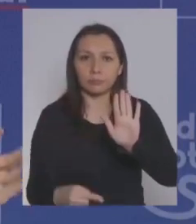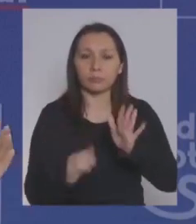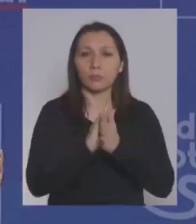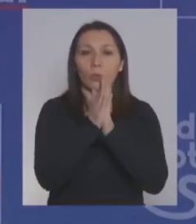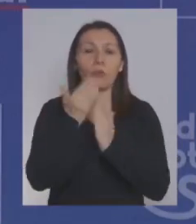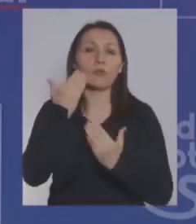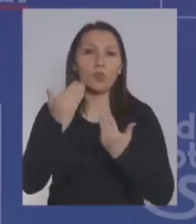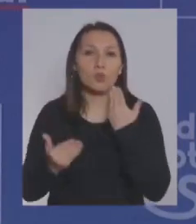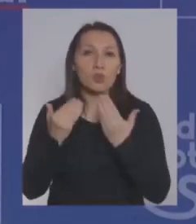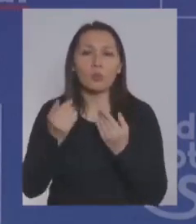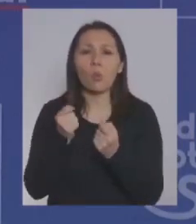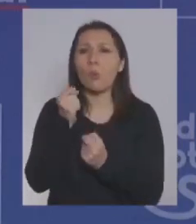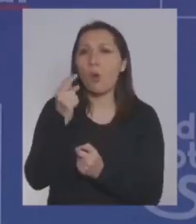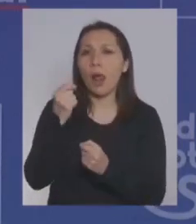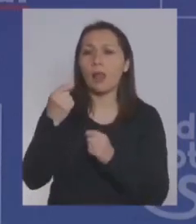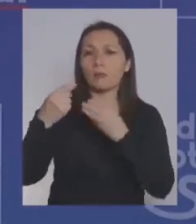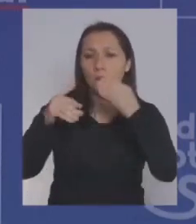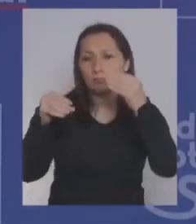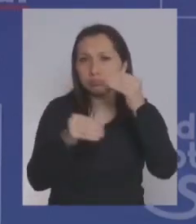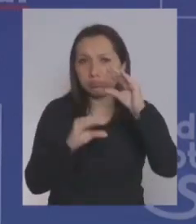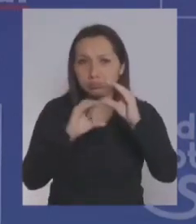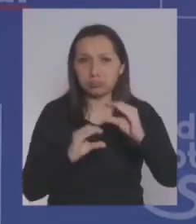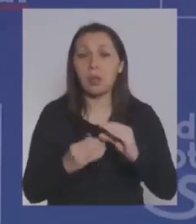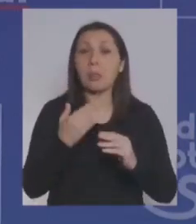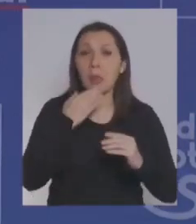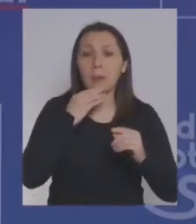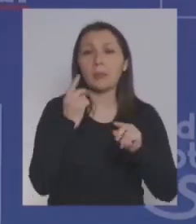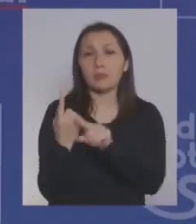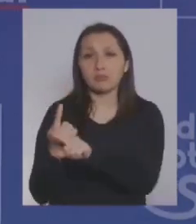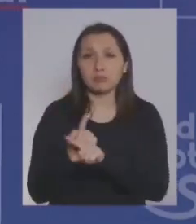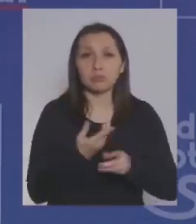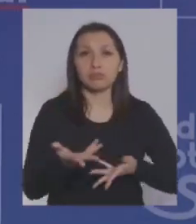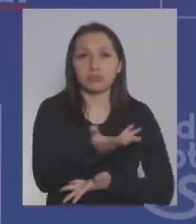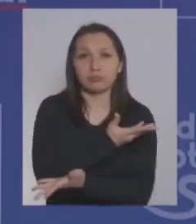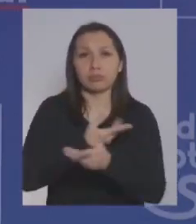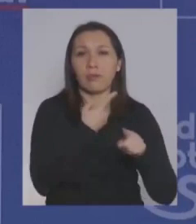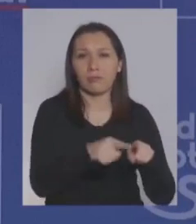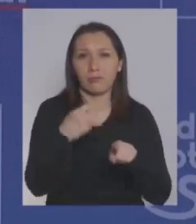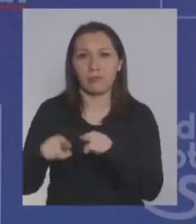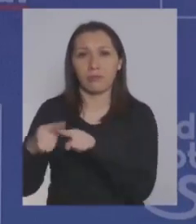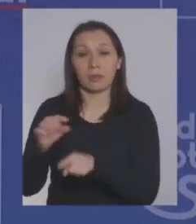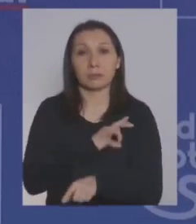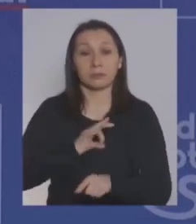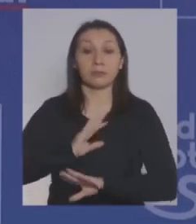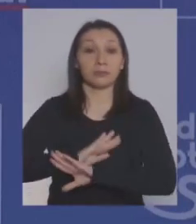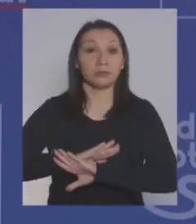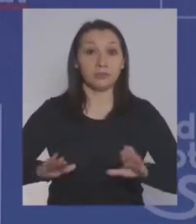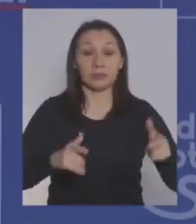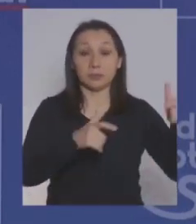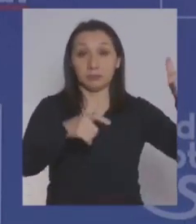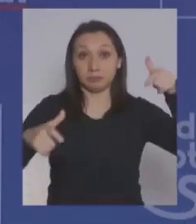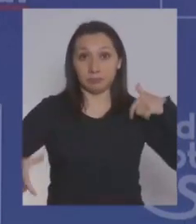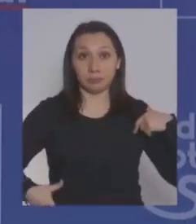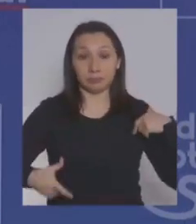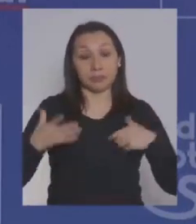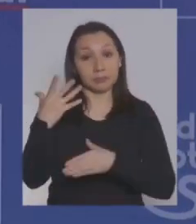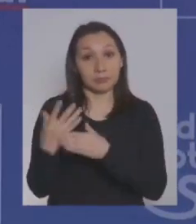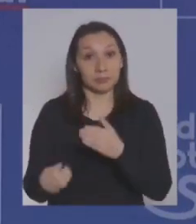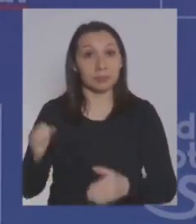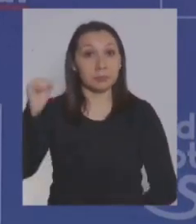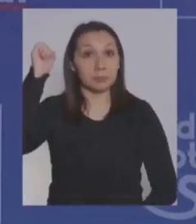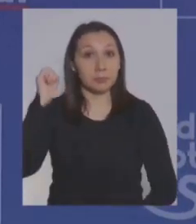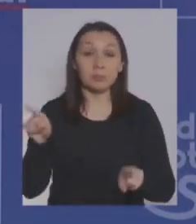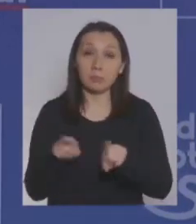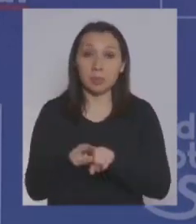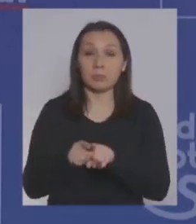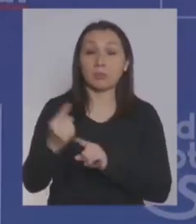beneficios, ir llenándola e ir interactuando los diferentes ministerios y servicios y que al término del mandato del presidente Piñera, tal cual como él nos